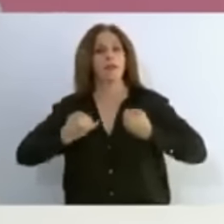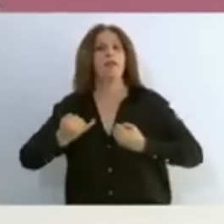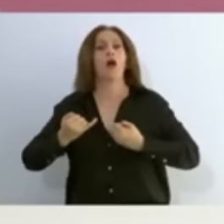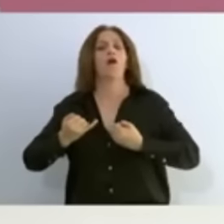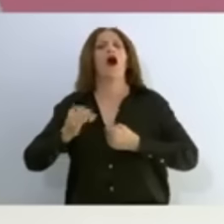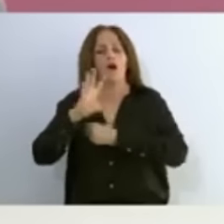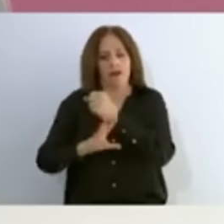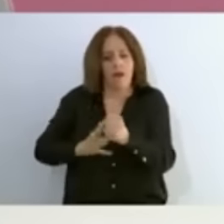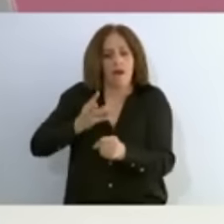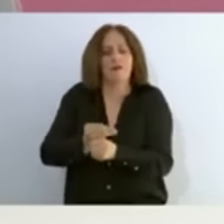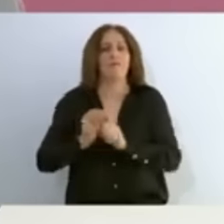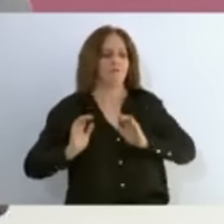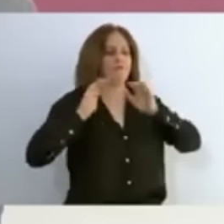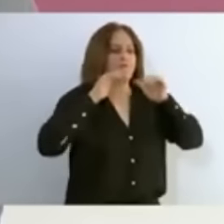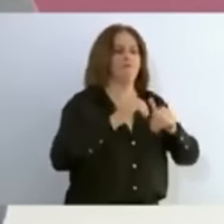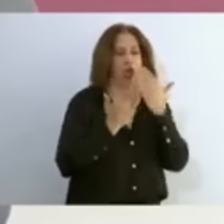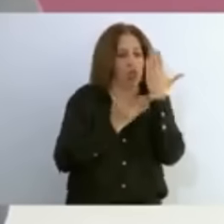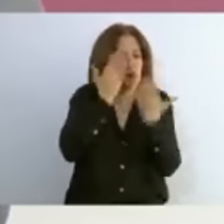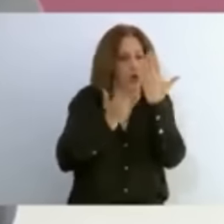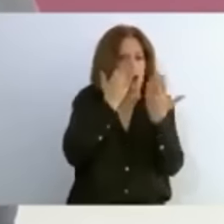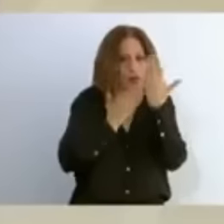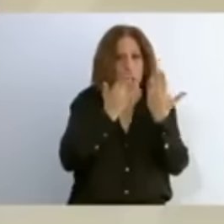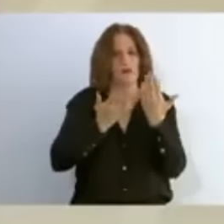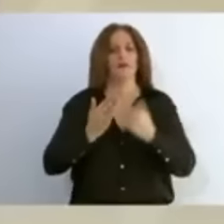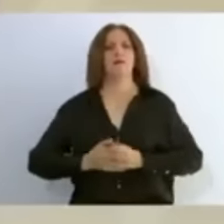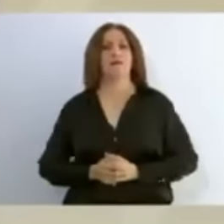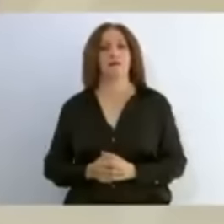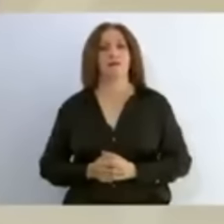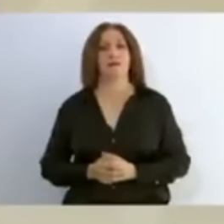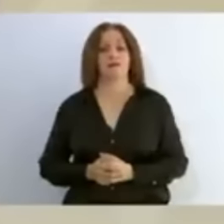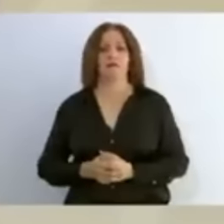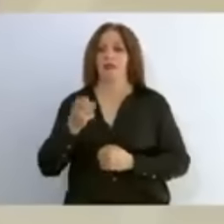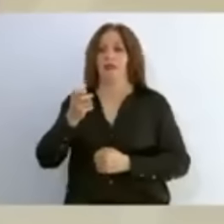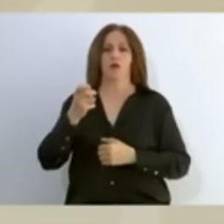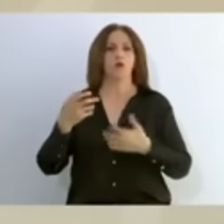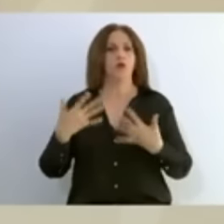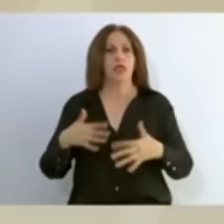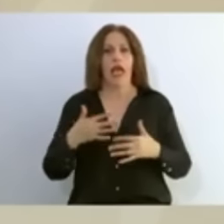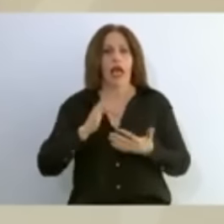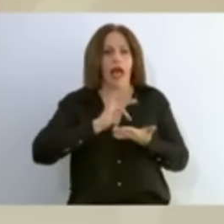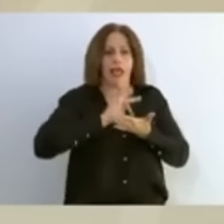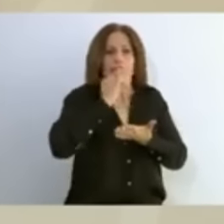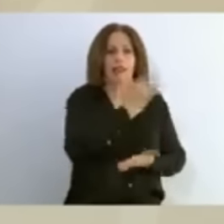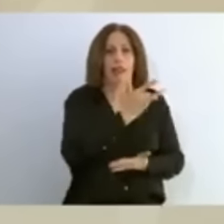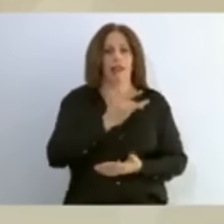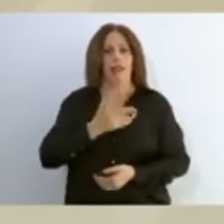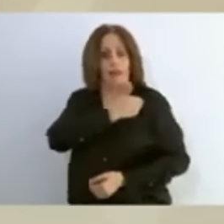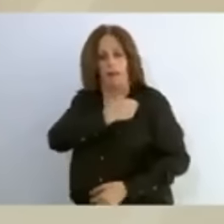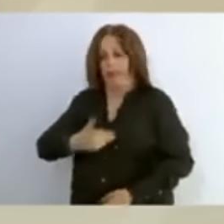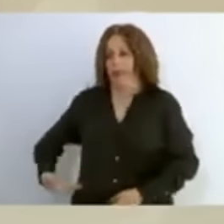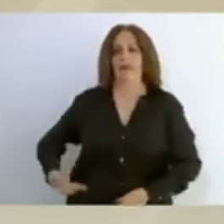una vez concluida su capacitación. Uno de los mayores logros del presidente Andrés Manuel López Obrador